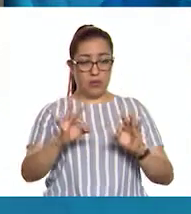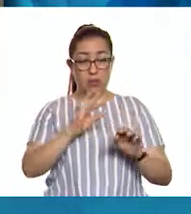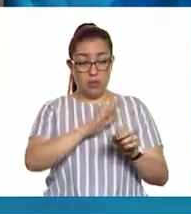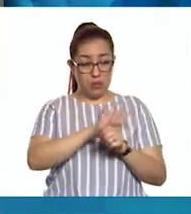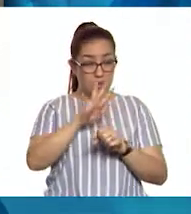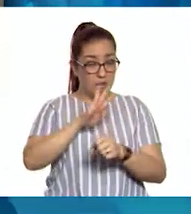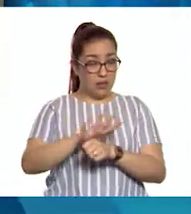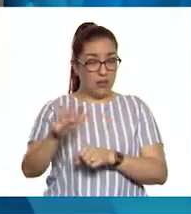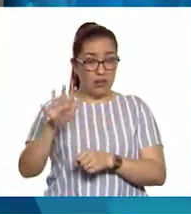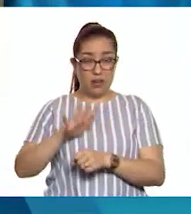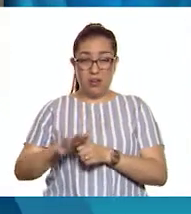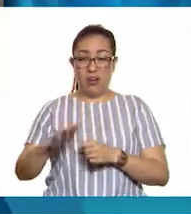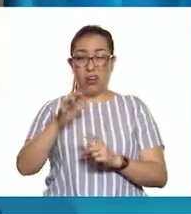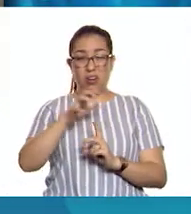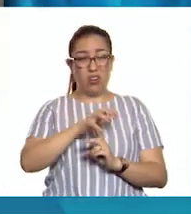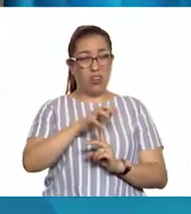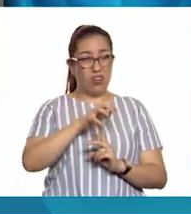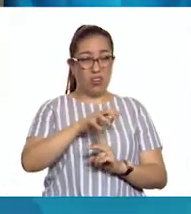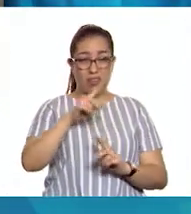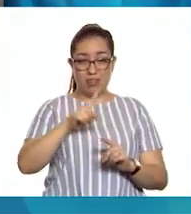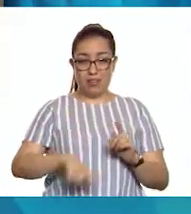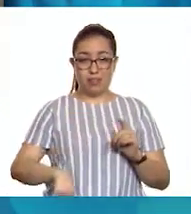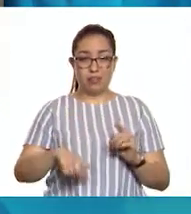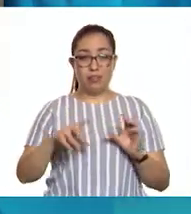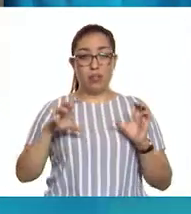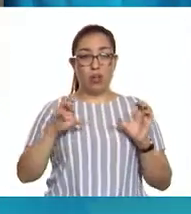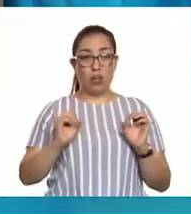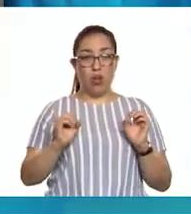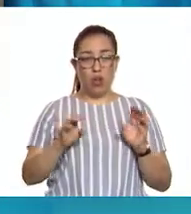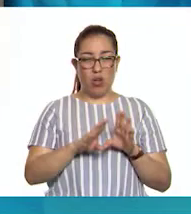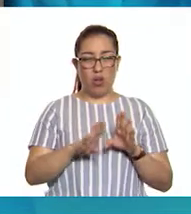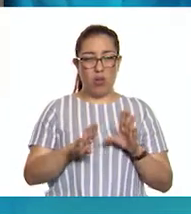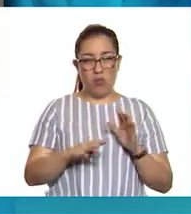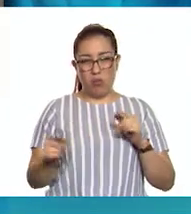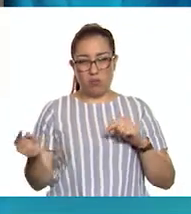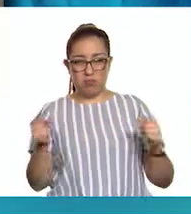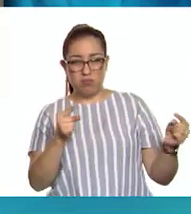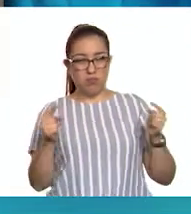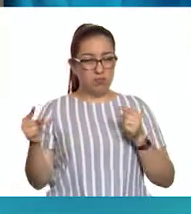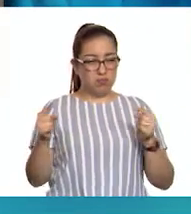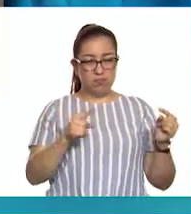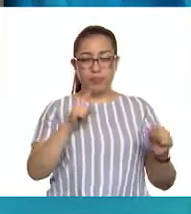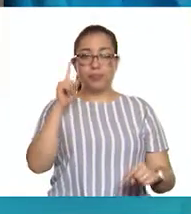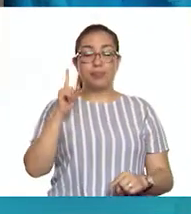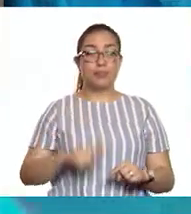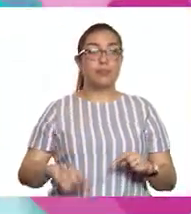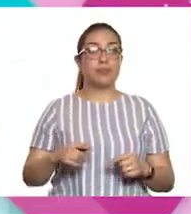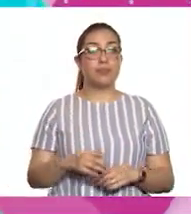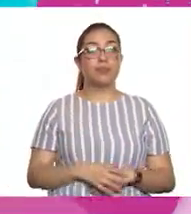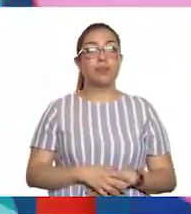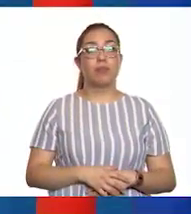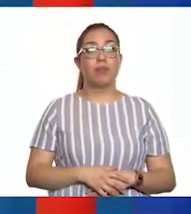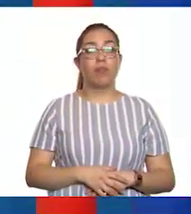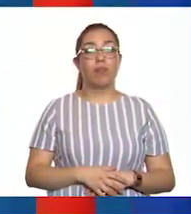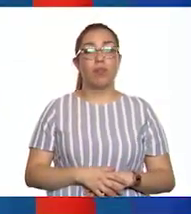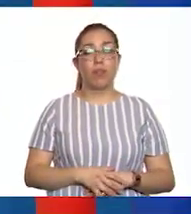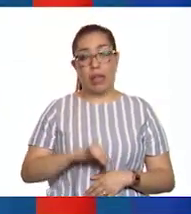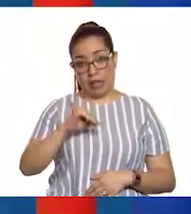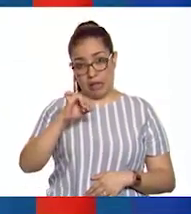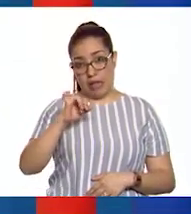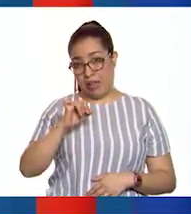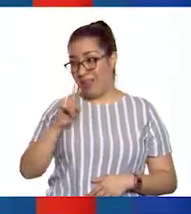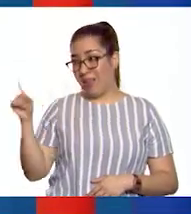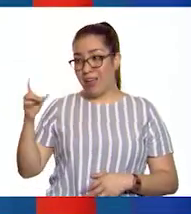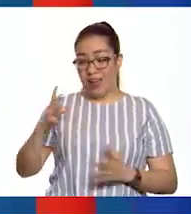contenga y evitar que destruyan o compitan con las setas. Sí, bueno, una bolsa llena